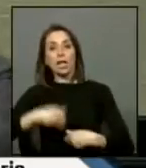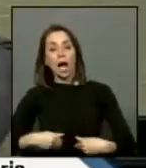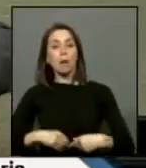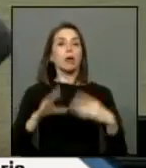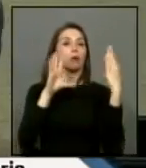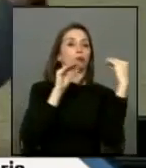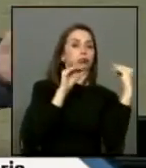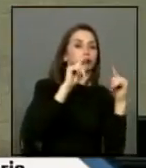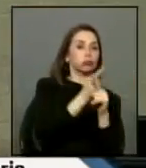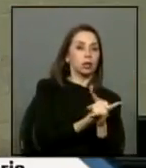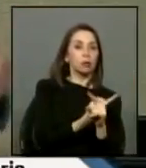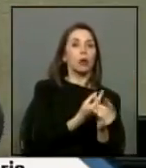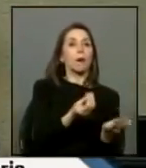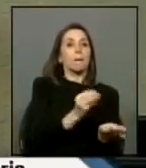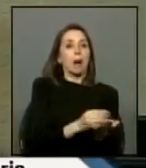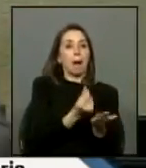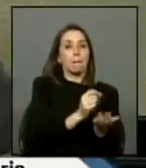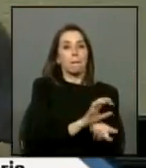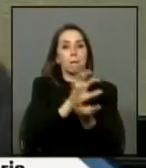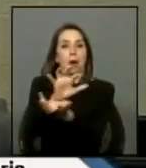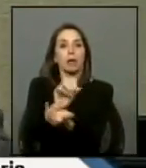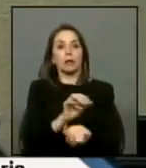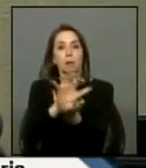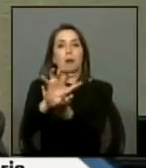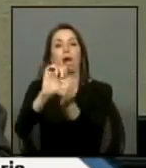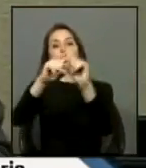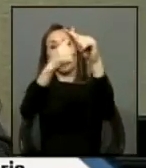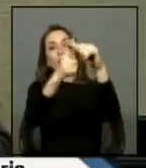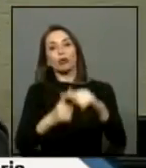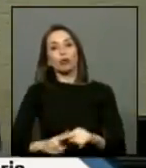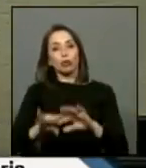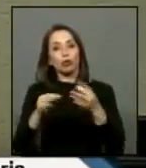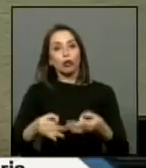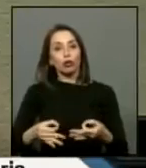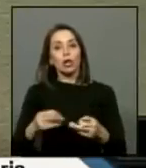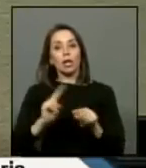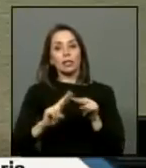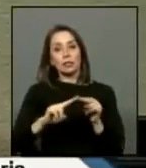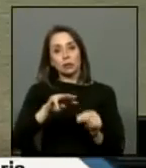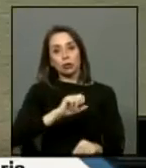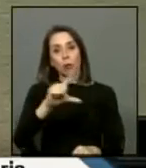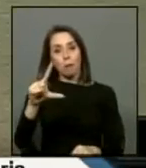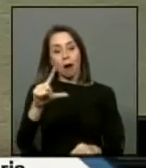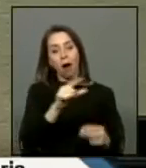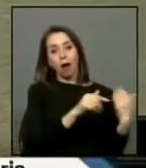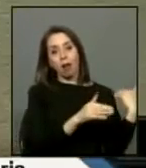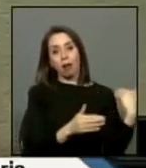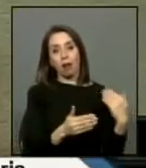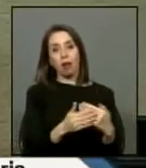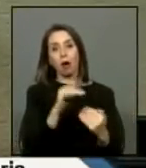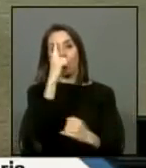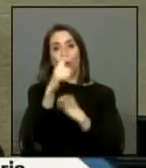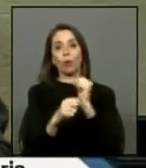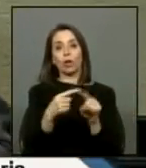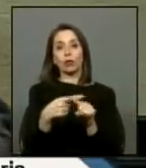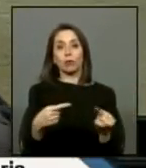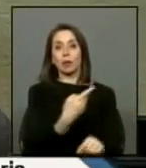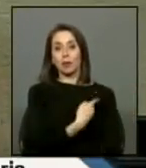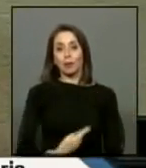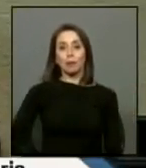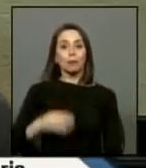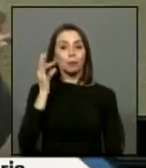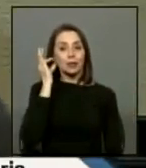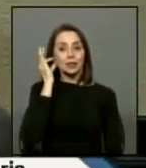negociación más plata y más plata total como lo han hecho tan mal durante este tiempo este año y medio con la presidenta